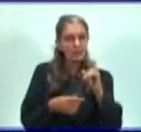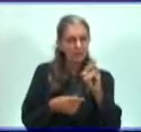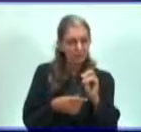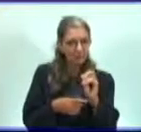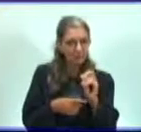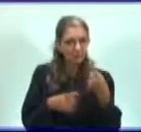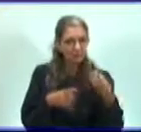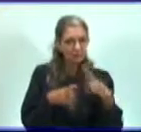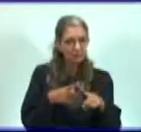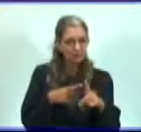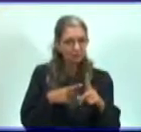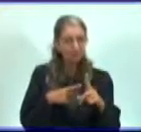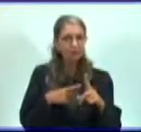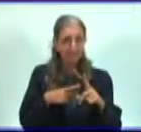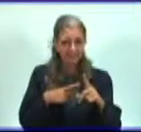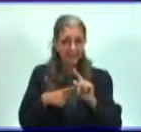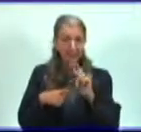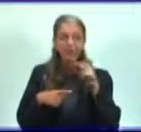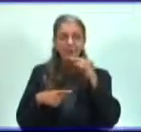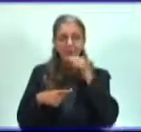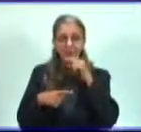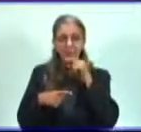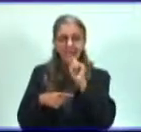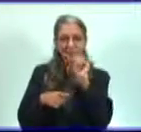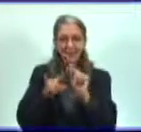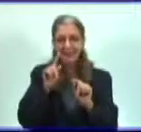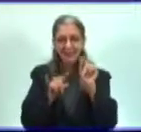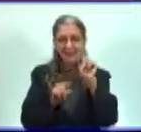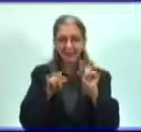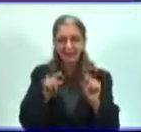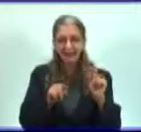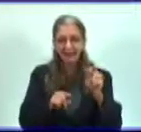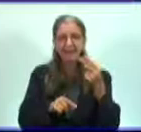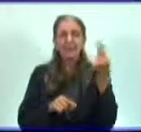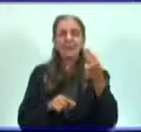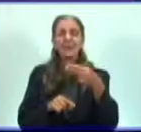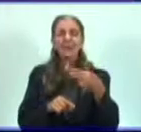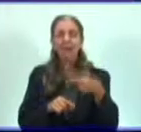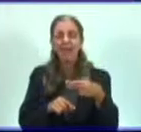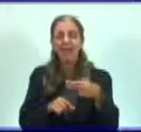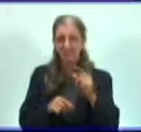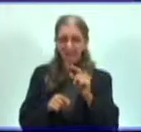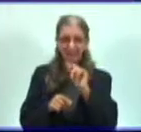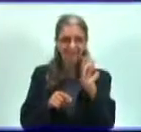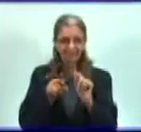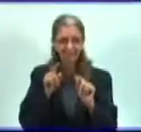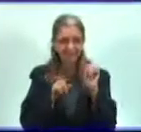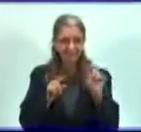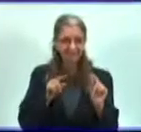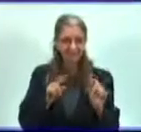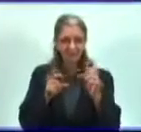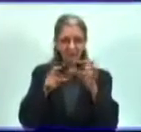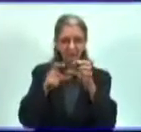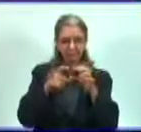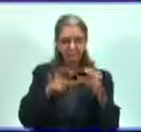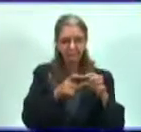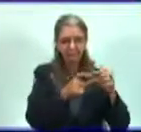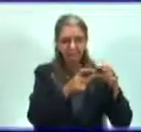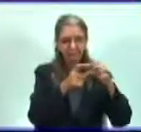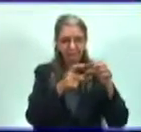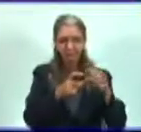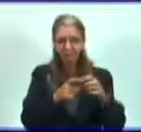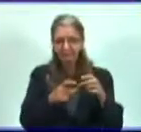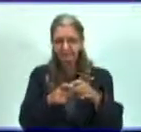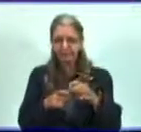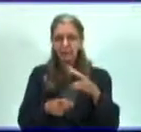los ácidos nucleicos y las proteínas en función de su información. Y a